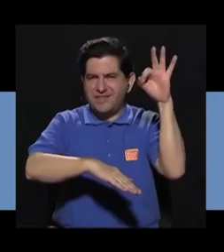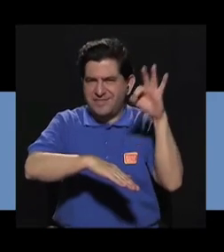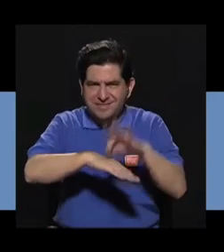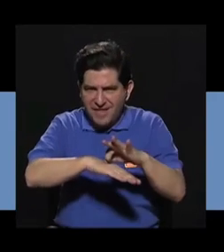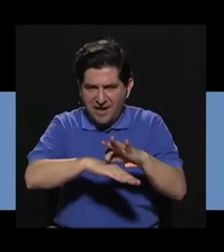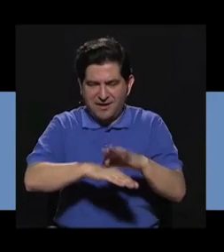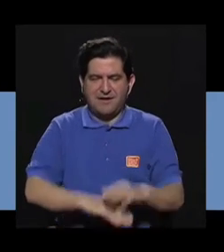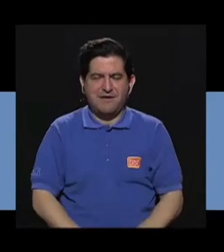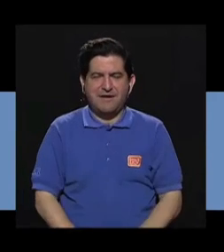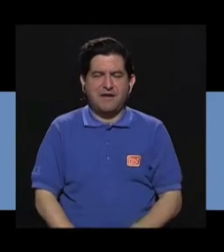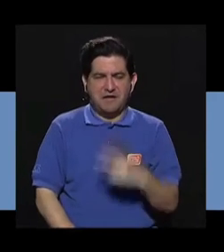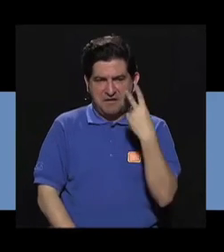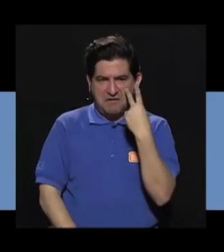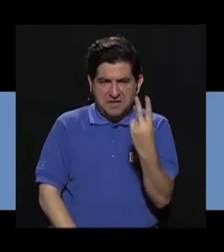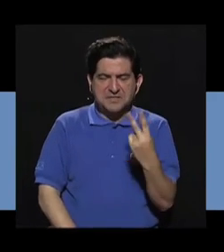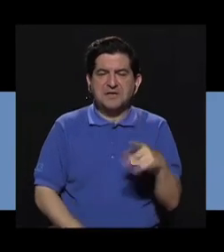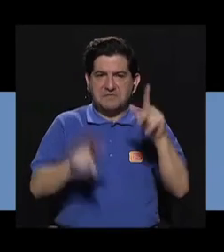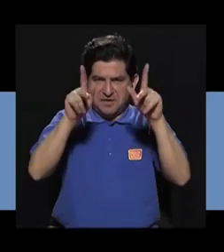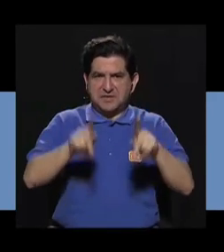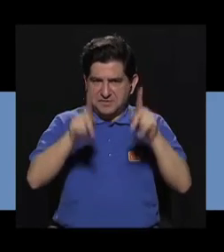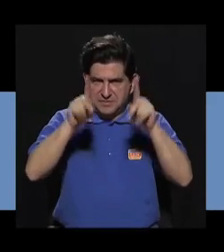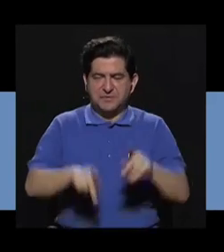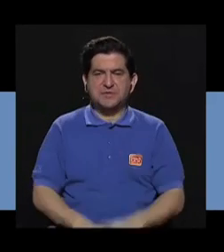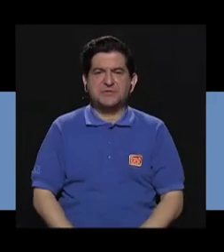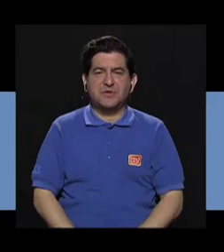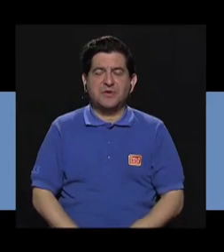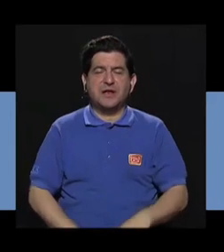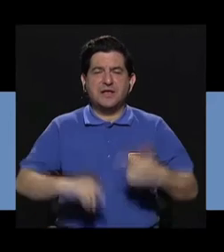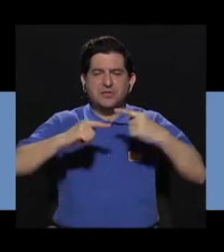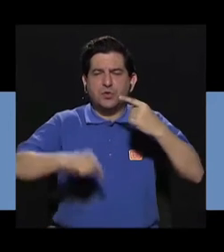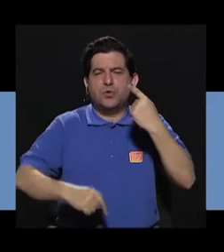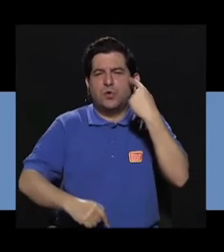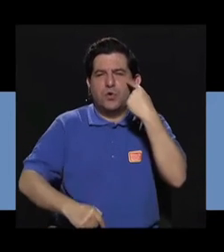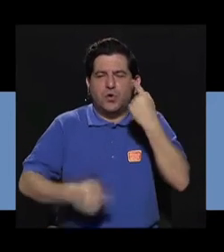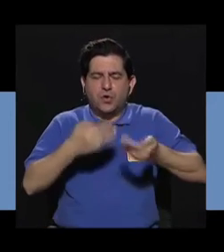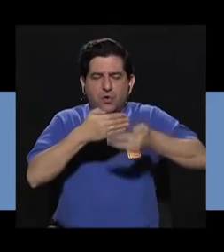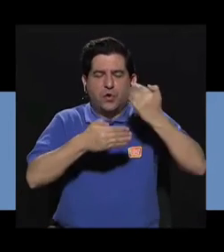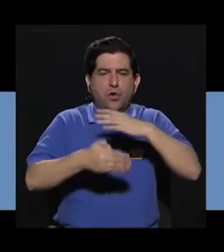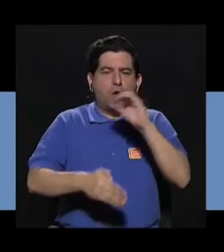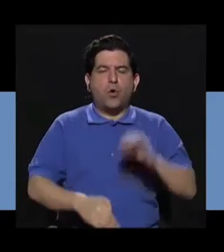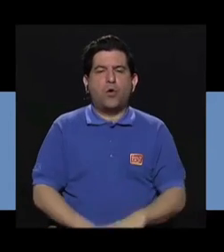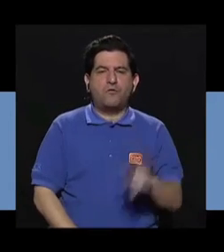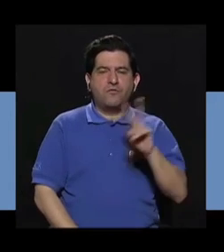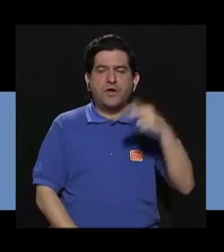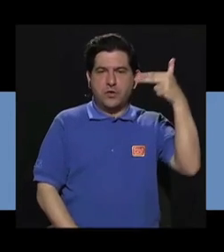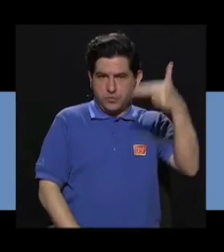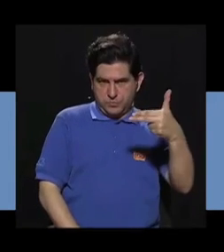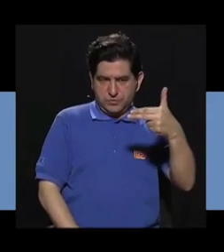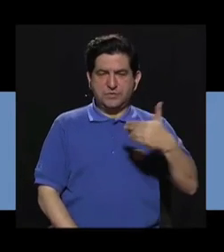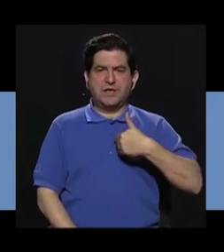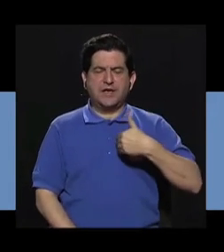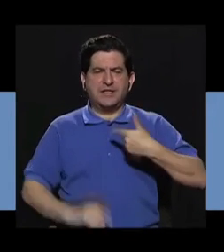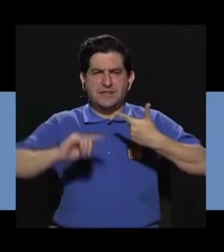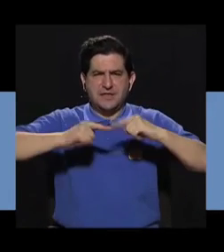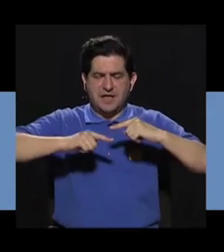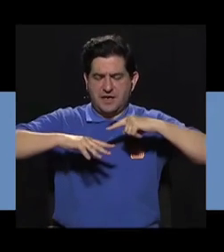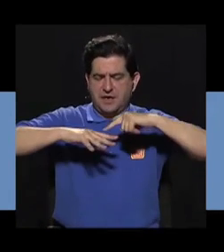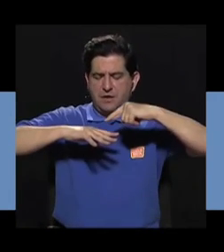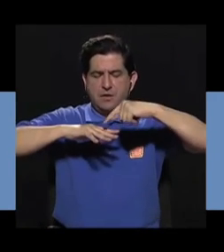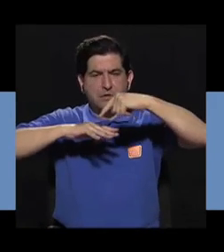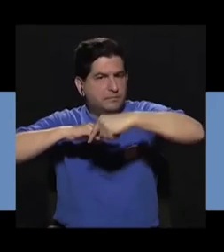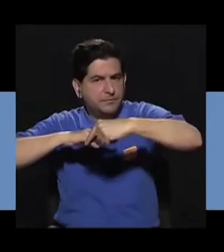el dolor retroorbital que se ve en dengue, que es este dolor atrás de los ojos, o en el chikungunya, que se ven estos dolores en las